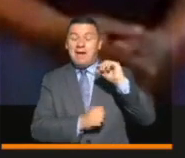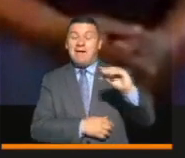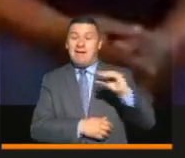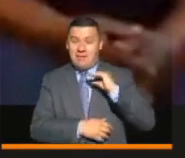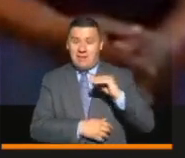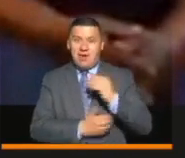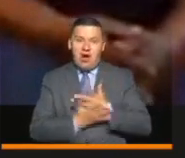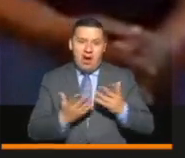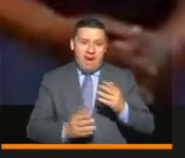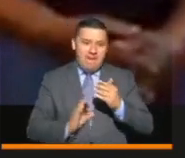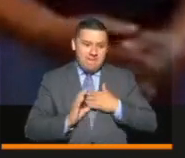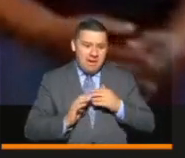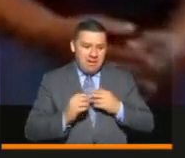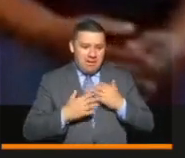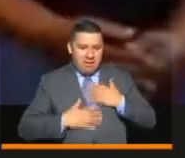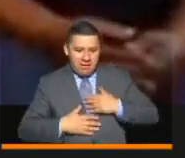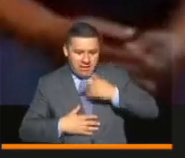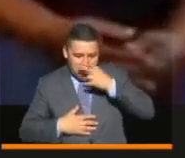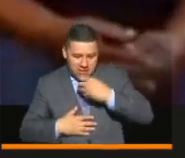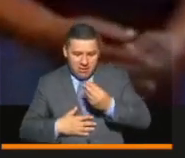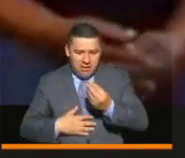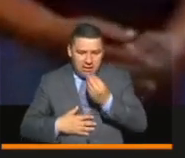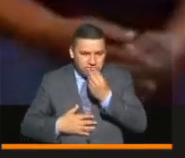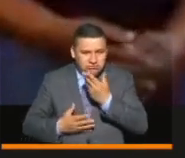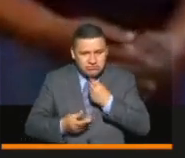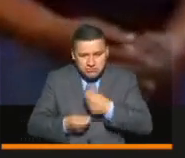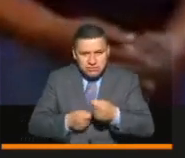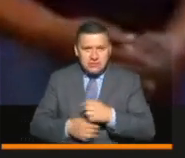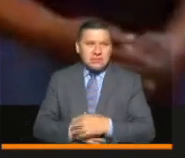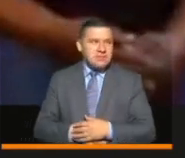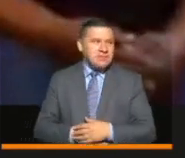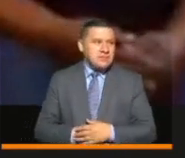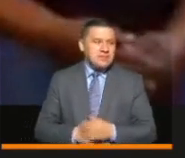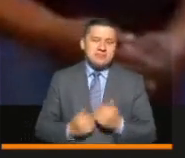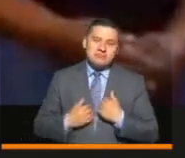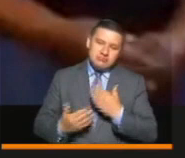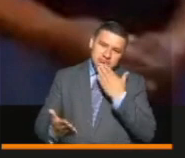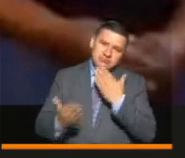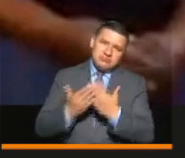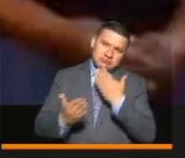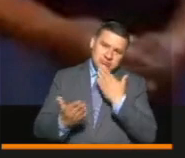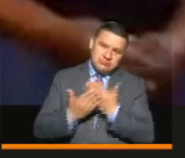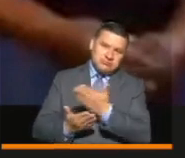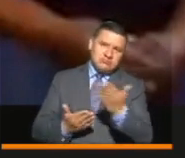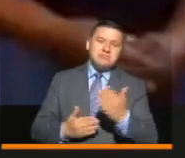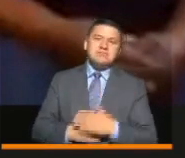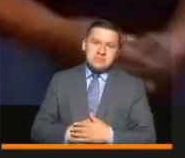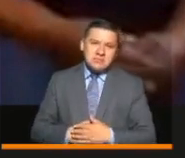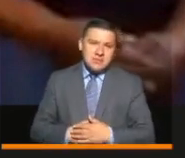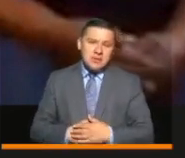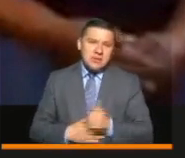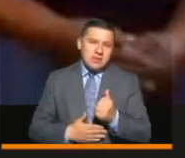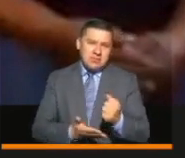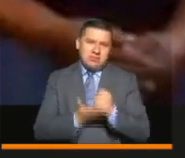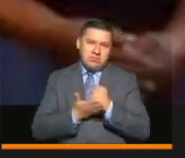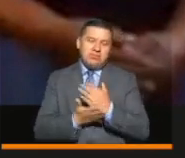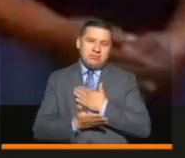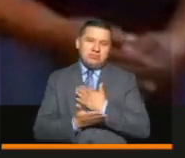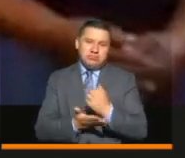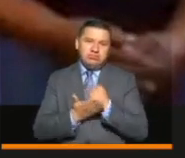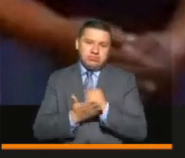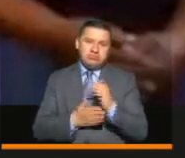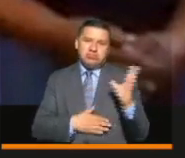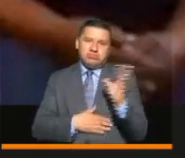cosas personales que aseo a mis hijas. Estoy muy agradecida con ustedes por esta gran ayuda que nos ha